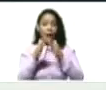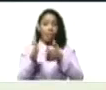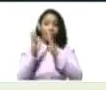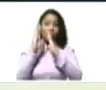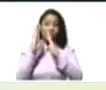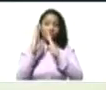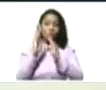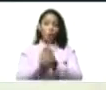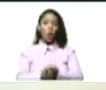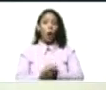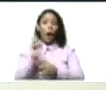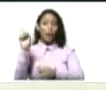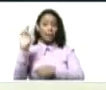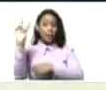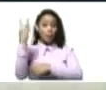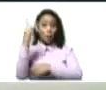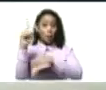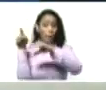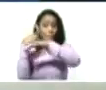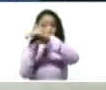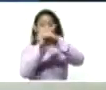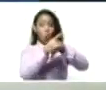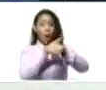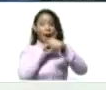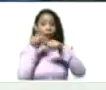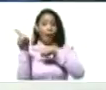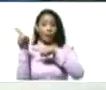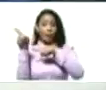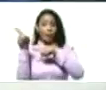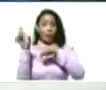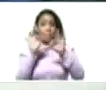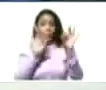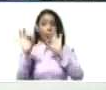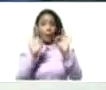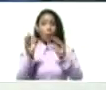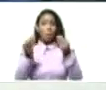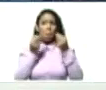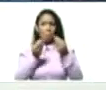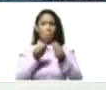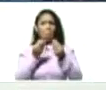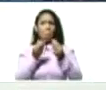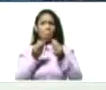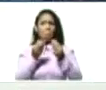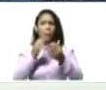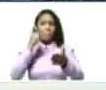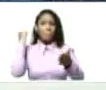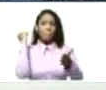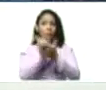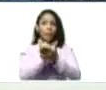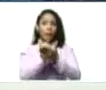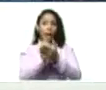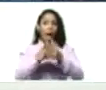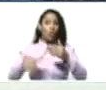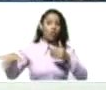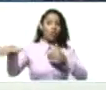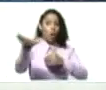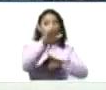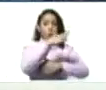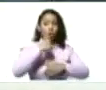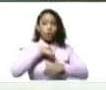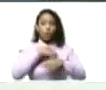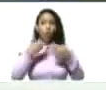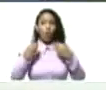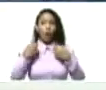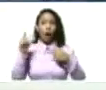traía. Ese segundo dron. Fue. Preparado para. Matar. A todos los que estábamos ahí.